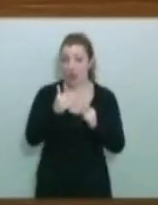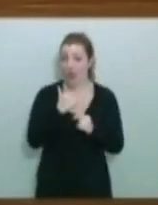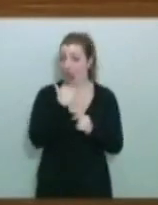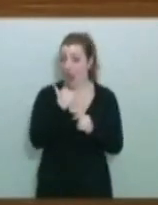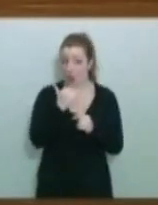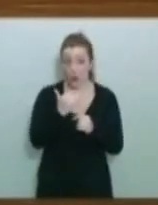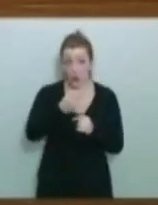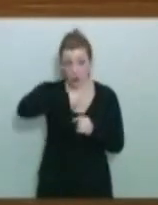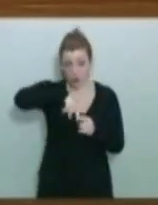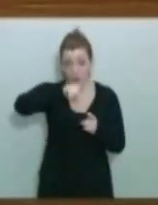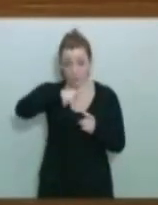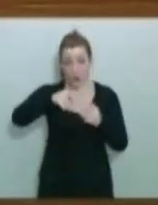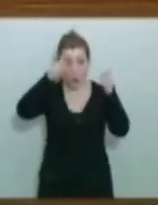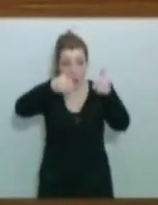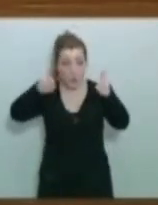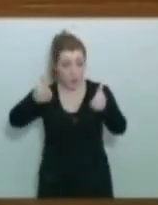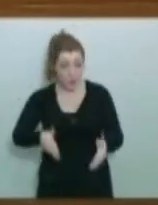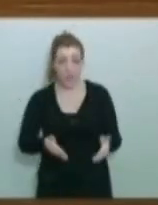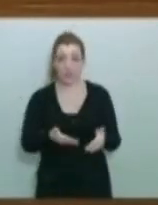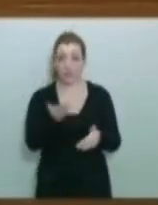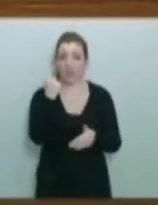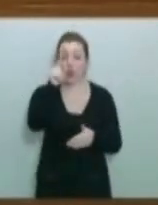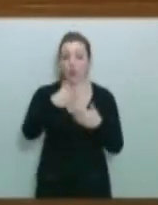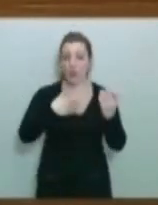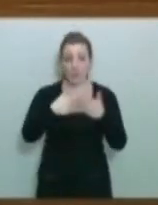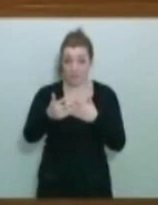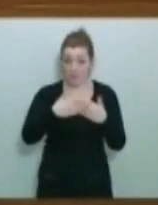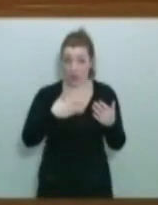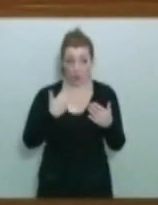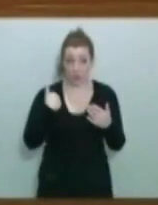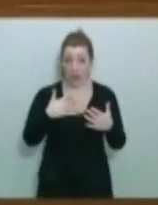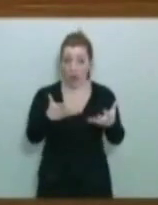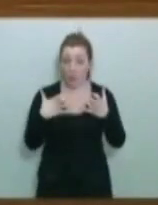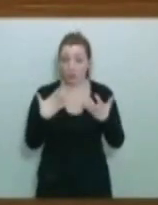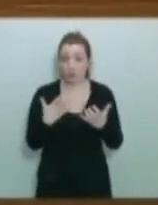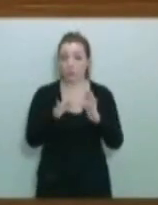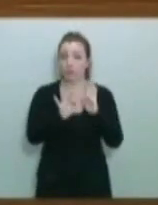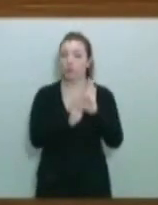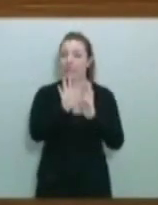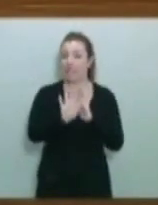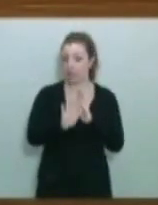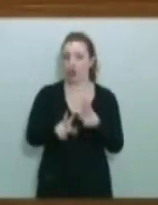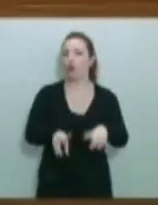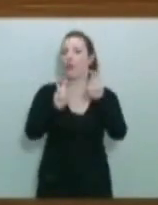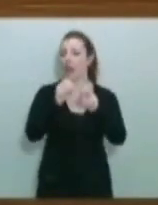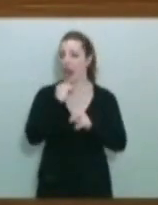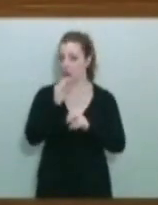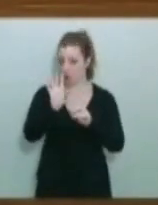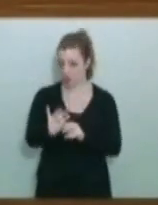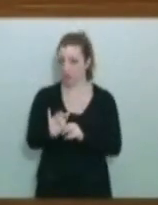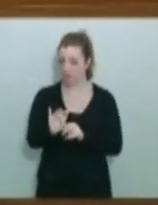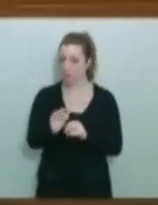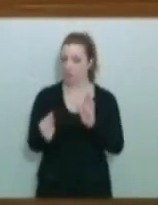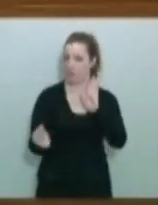y ustedes ya se posicionaron el pasado 1 de marzo. En el punto quinto sí hay una novedad, sí, es cierto que incorporó usted una